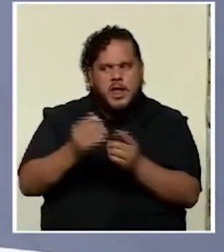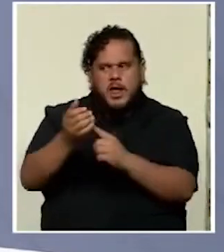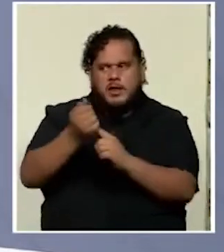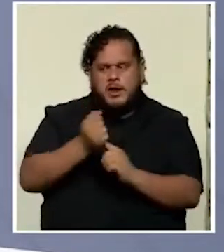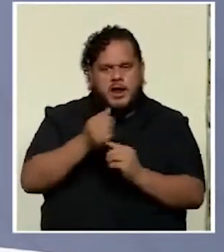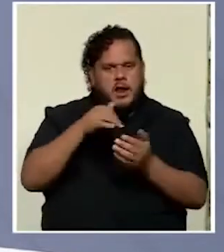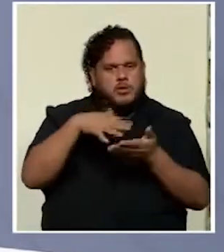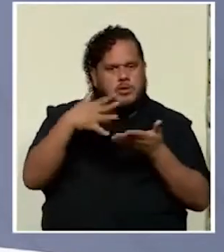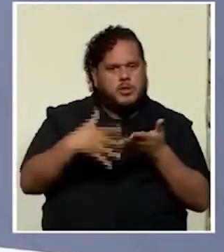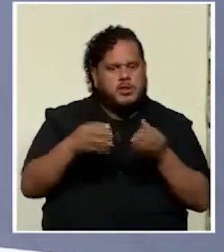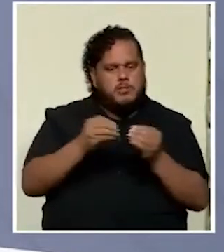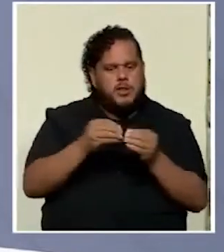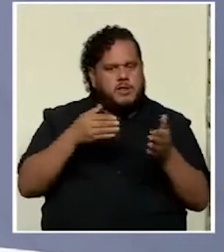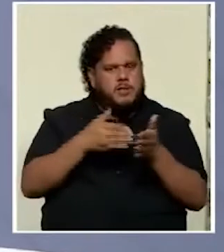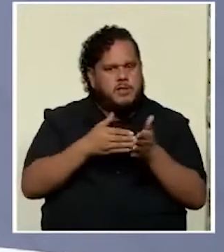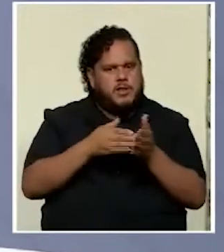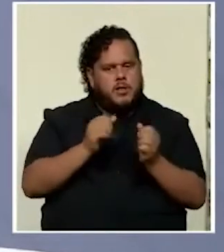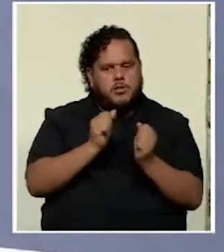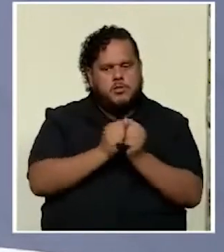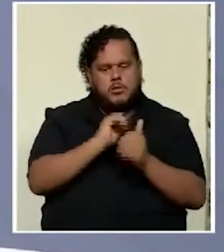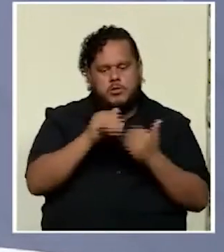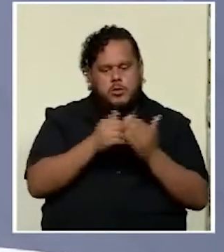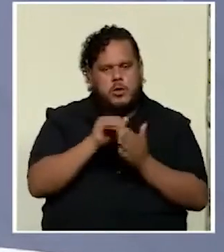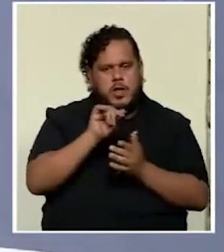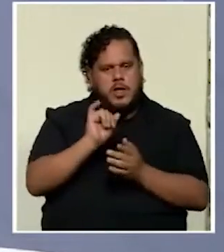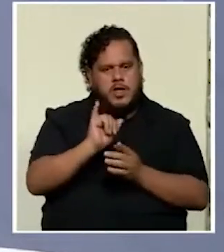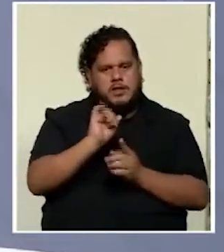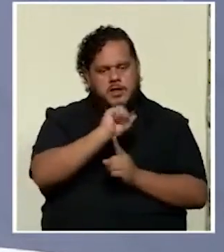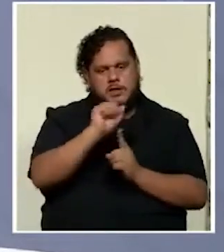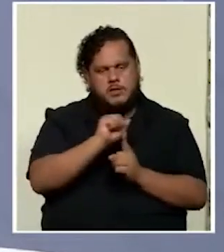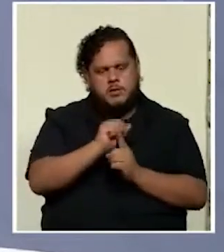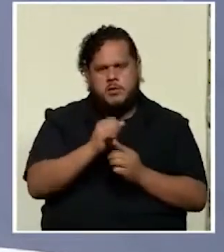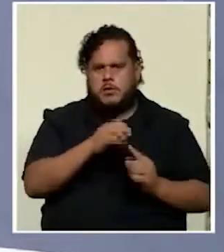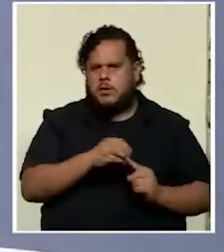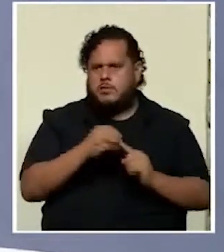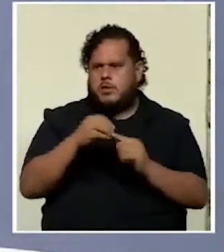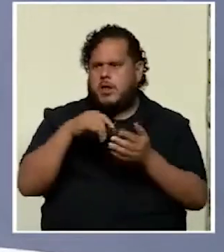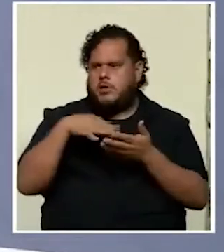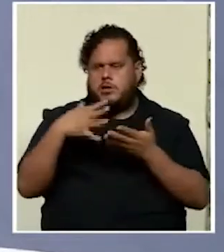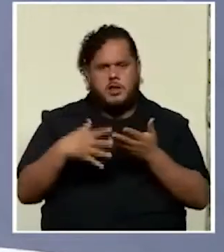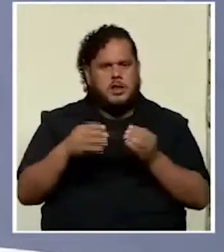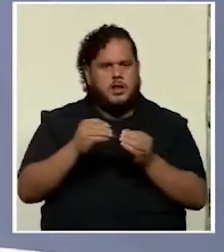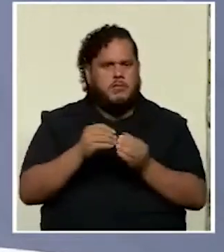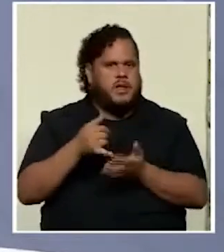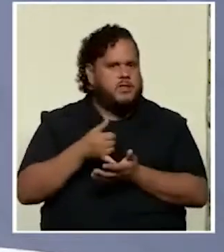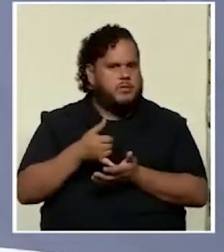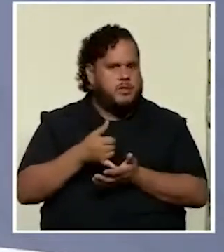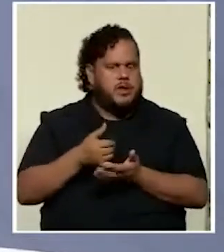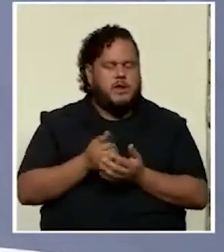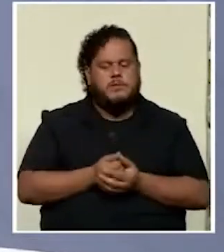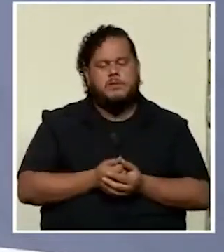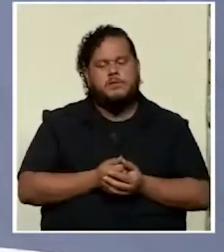afectados con toda esta situación y en especial los estudiantes más vulnerables